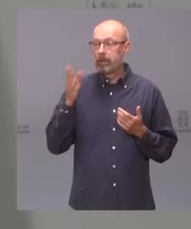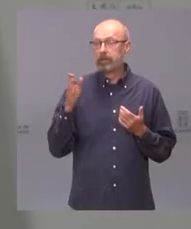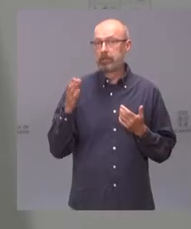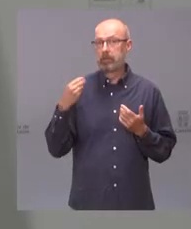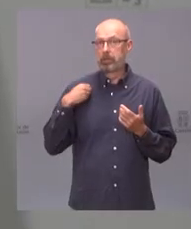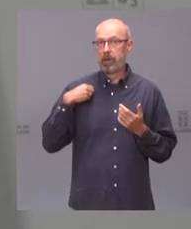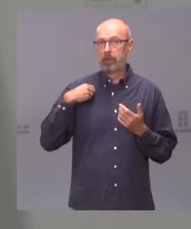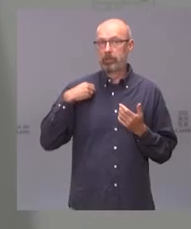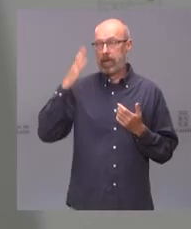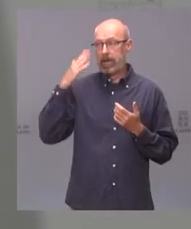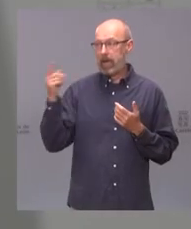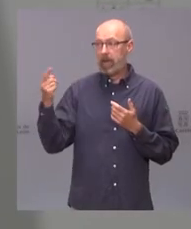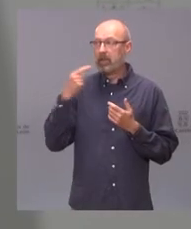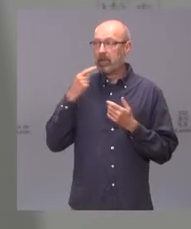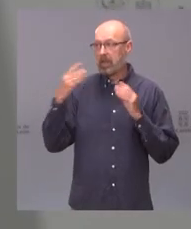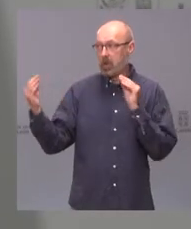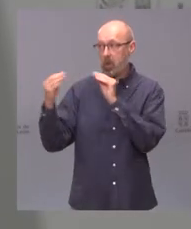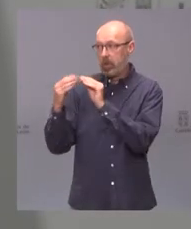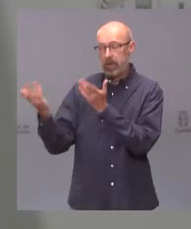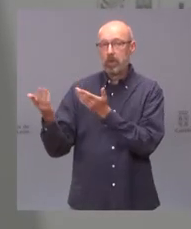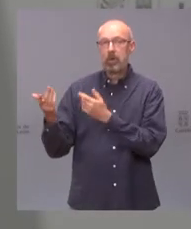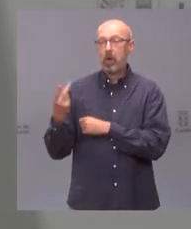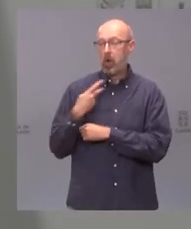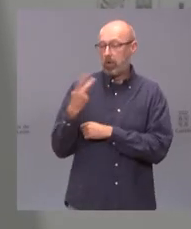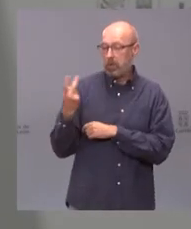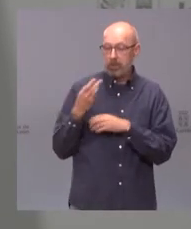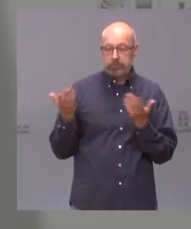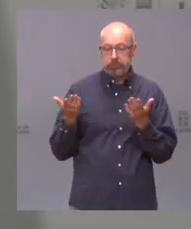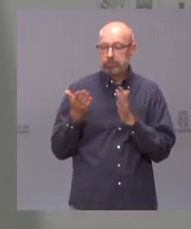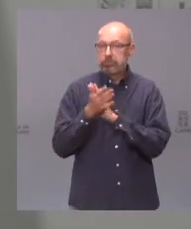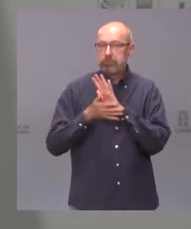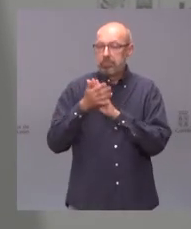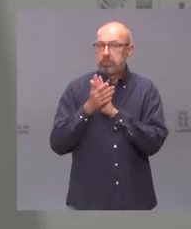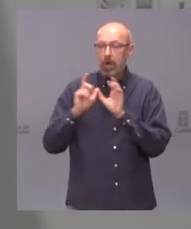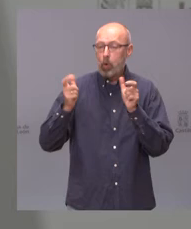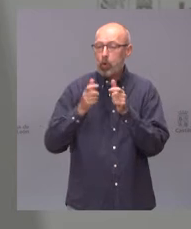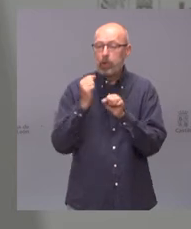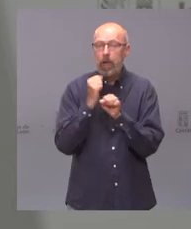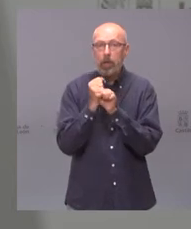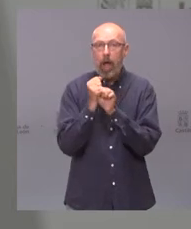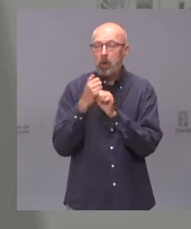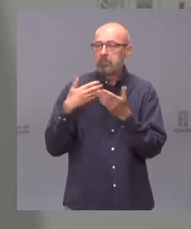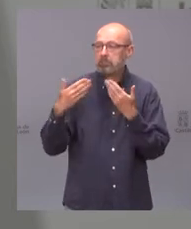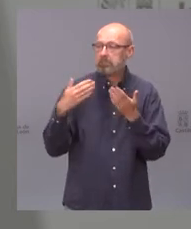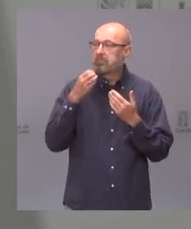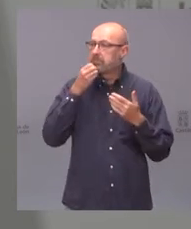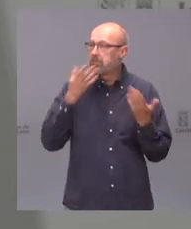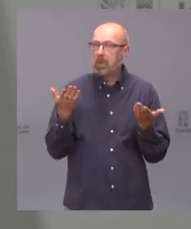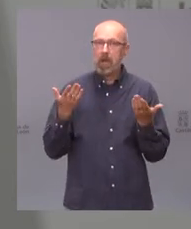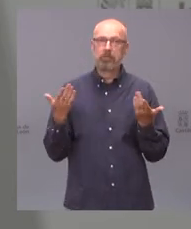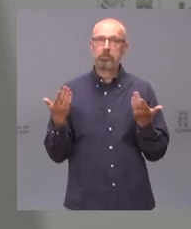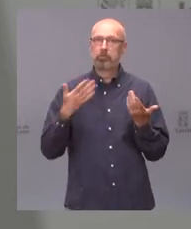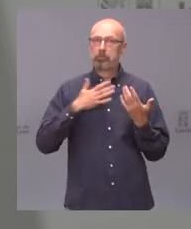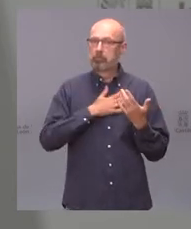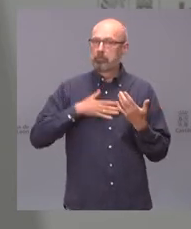de Inés hemos tenido una relación una reunión de trabajo cordial una reunión de